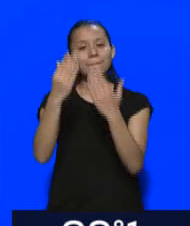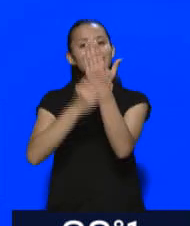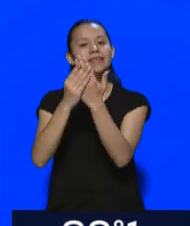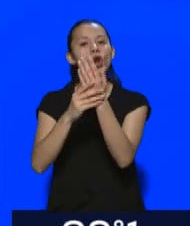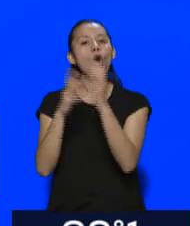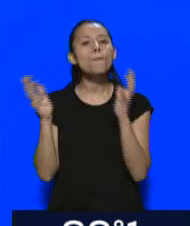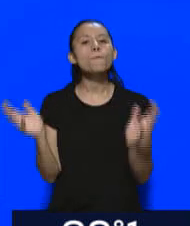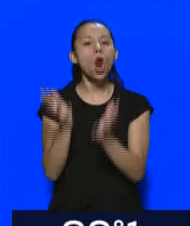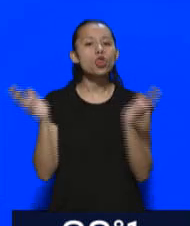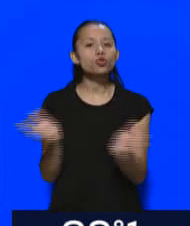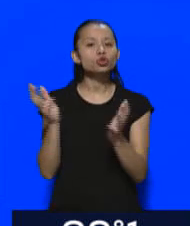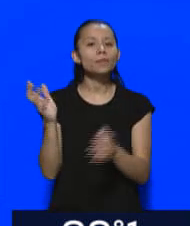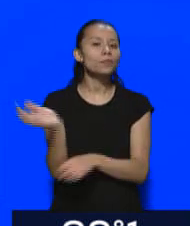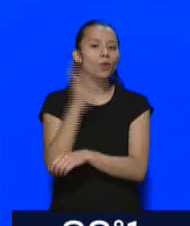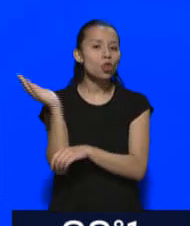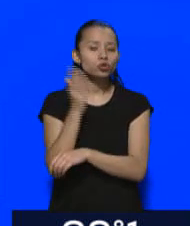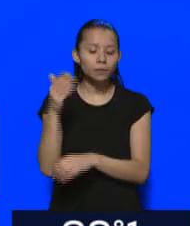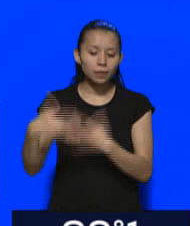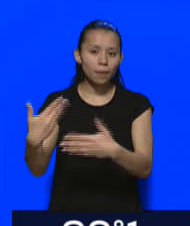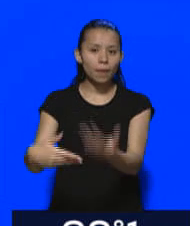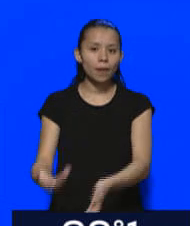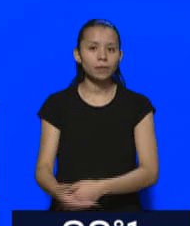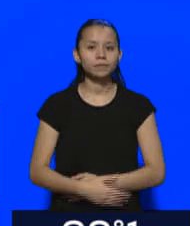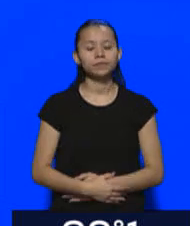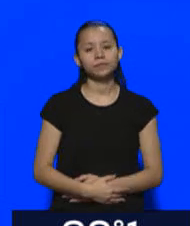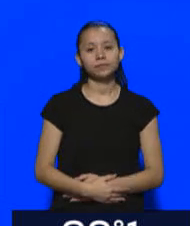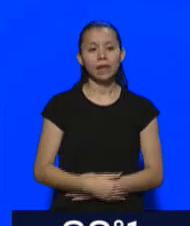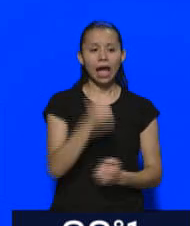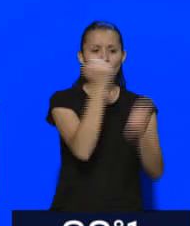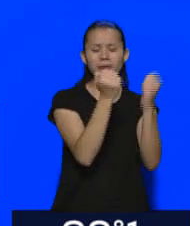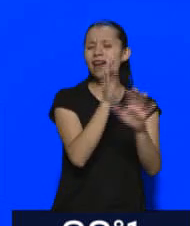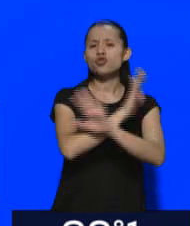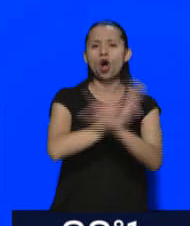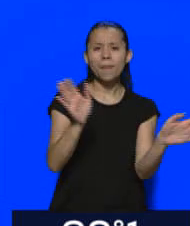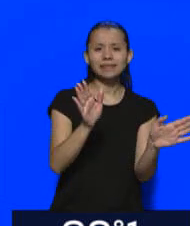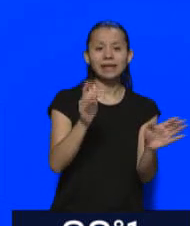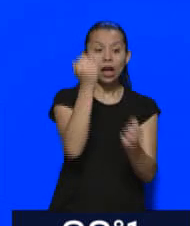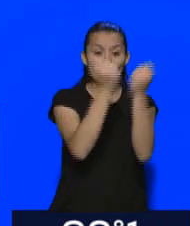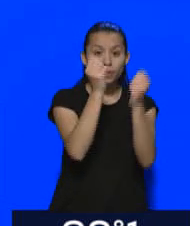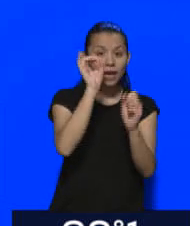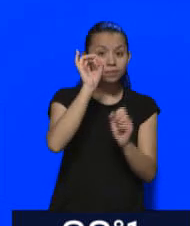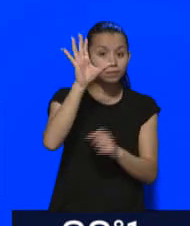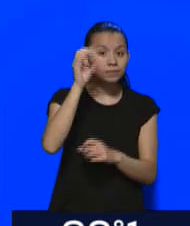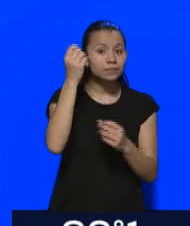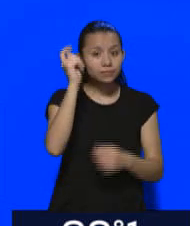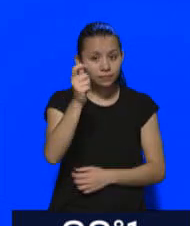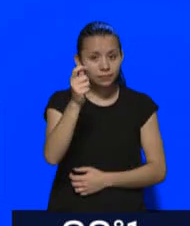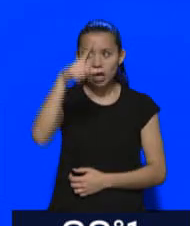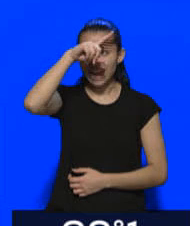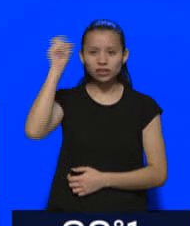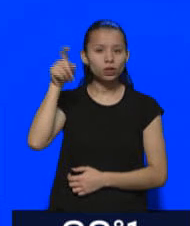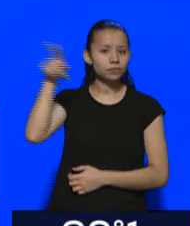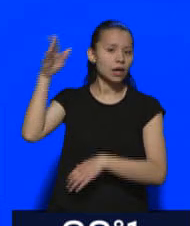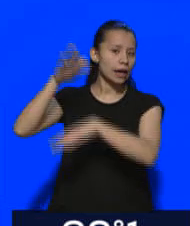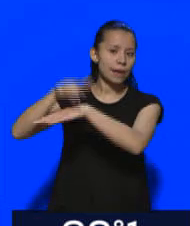Alfredo Cornejo, y quiere dejársela toda, en manos absolutamente toda, de la nación. Aquel que se quemó con leche dice,